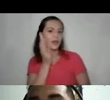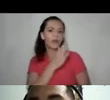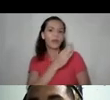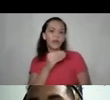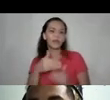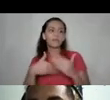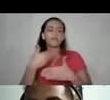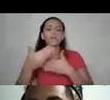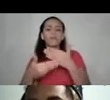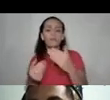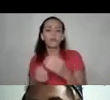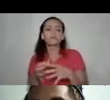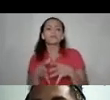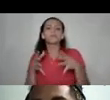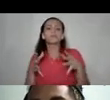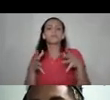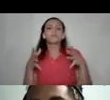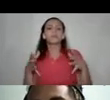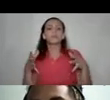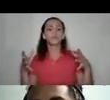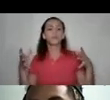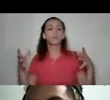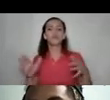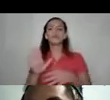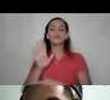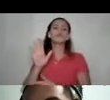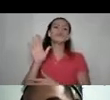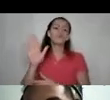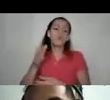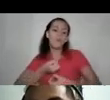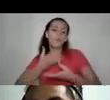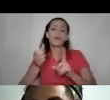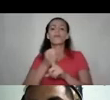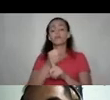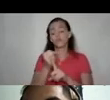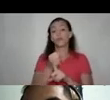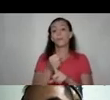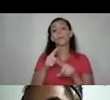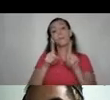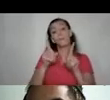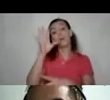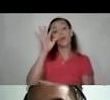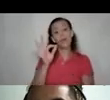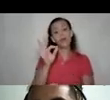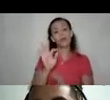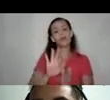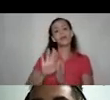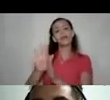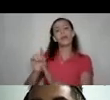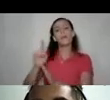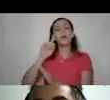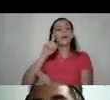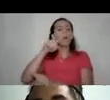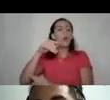creciendo en su manifestación de violencia pero creo que dejémosla ahí también en el aire para que